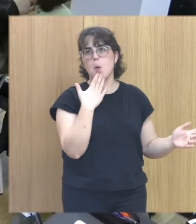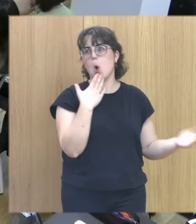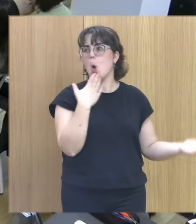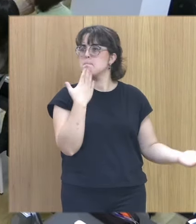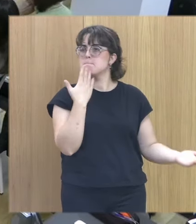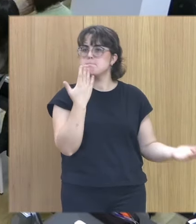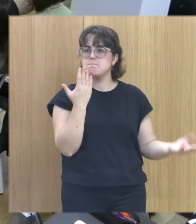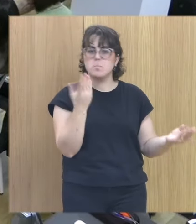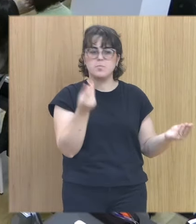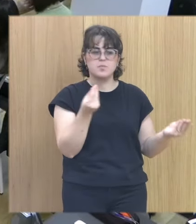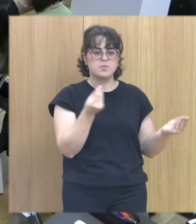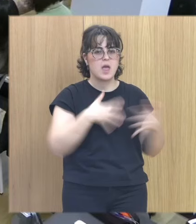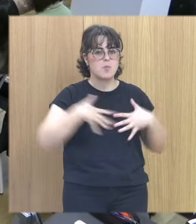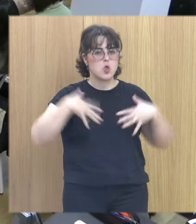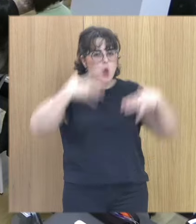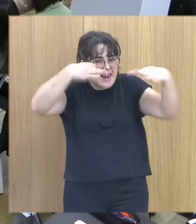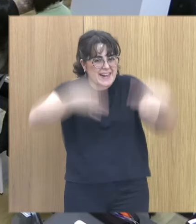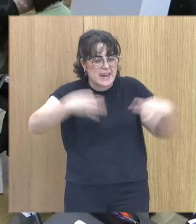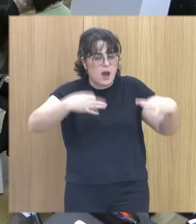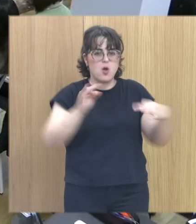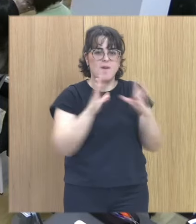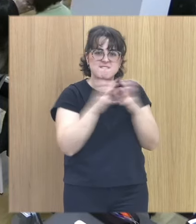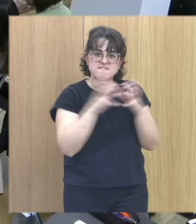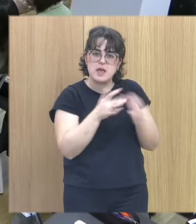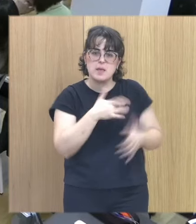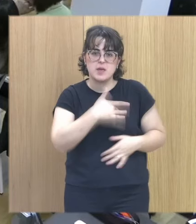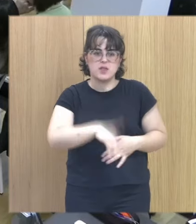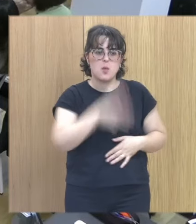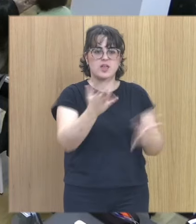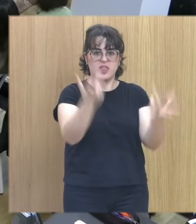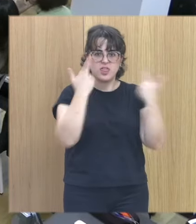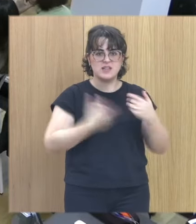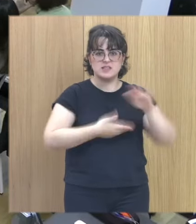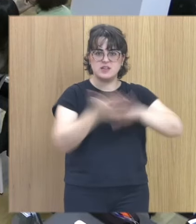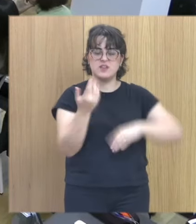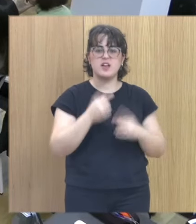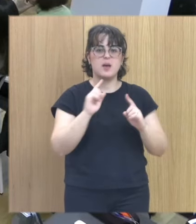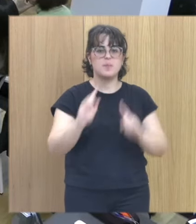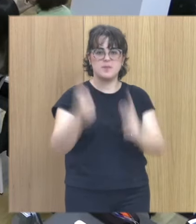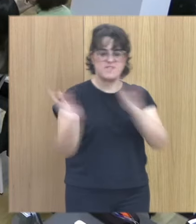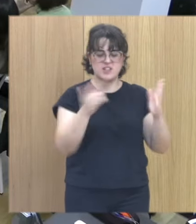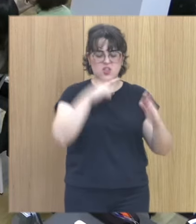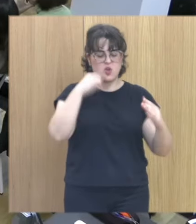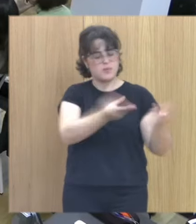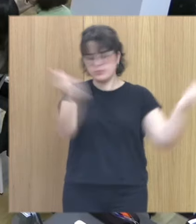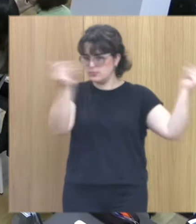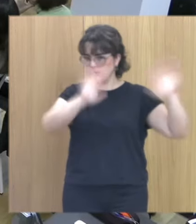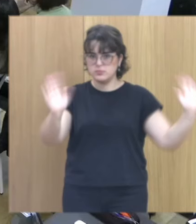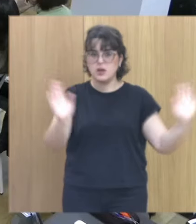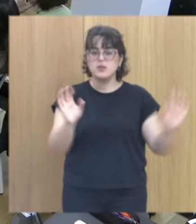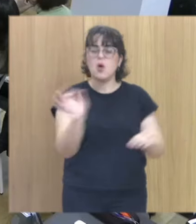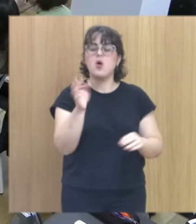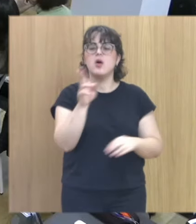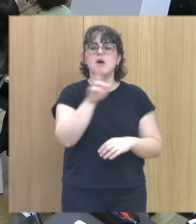digamos que una emoción auténtica o un deseo auténtico de perdón quizá por una prisa por desactivar esa primera fase de dolor o por